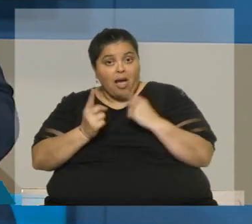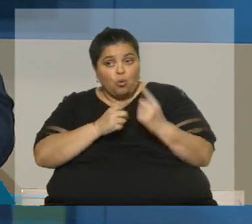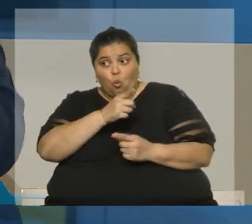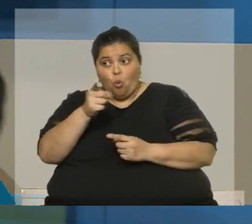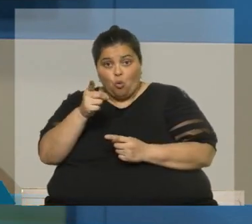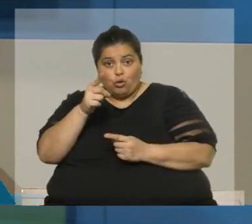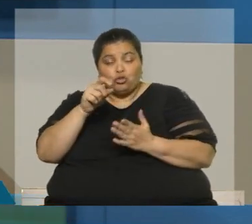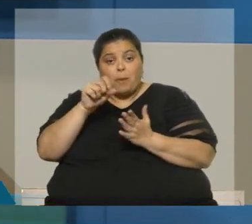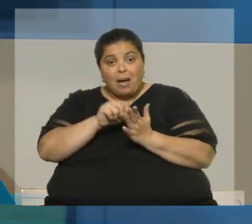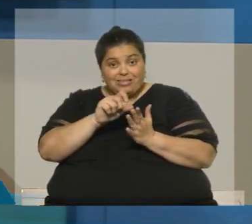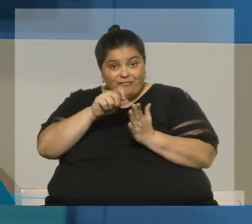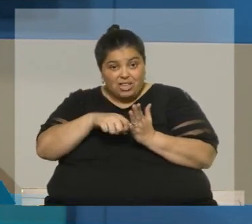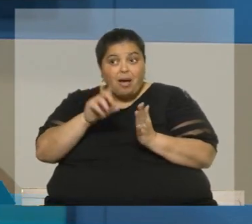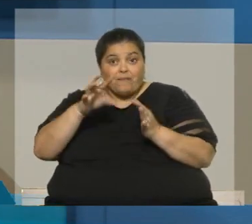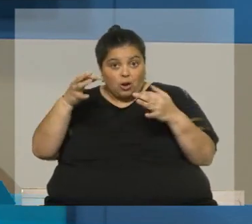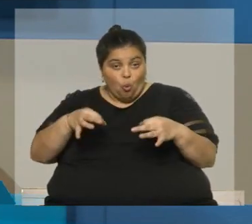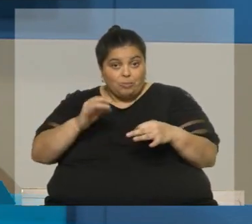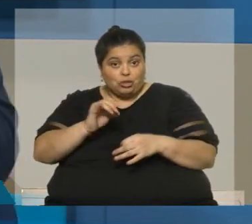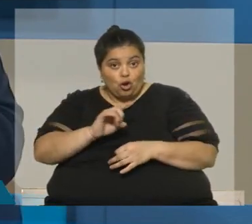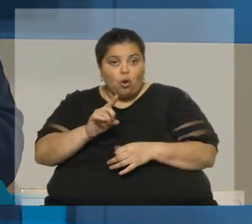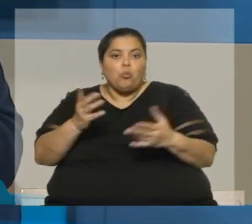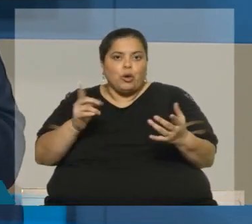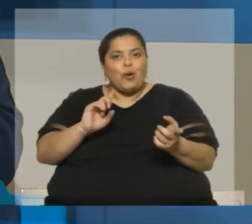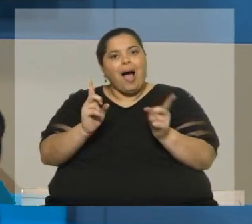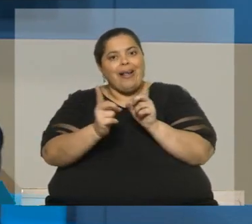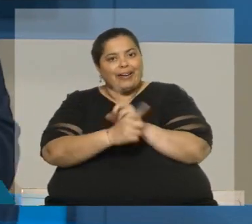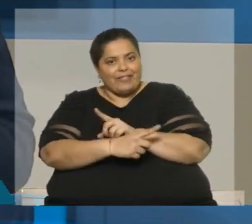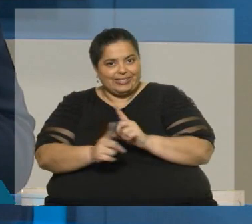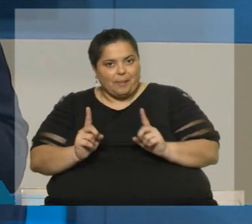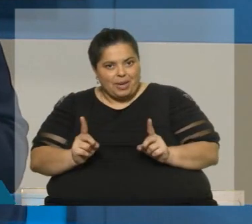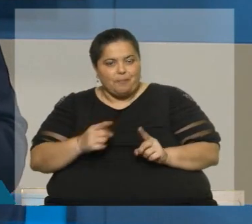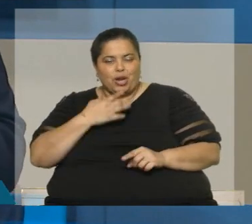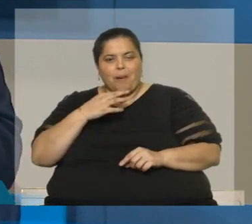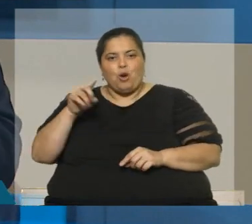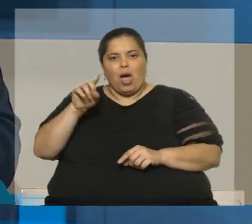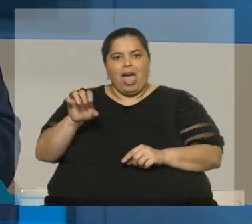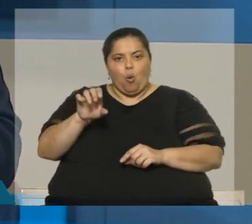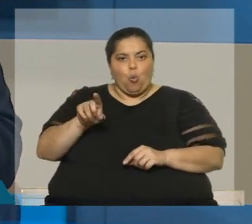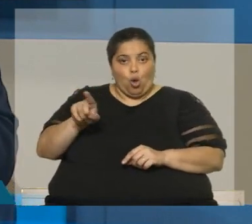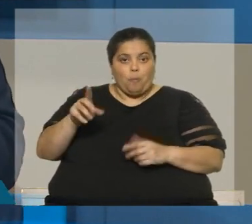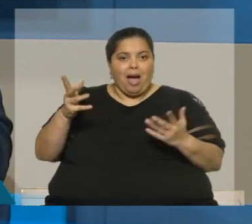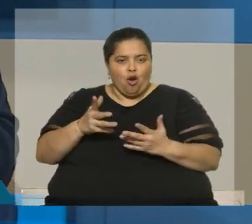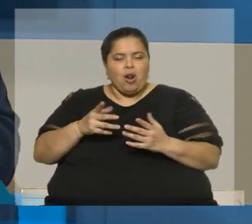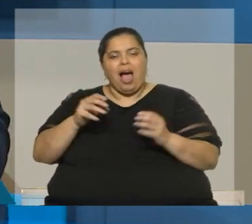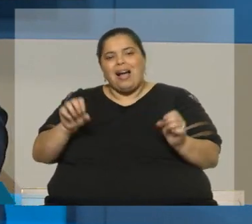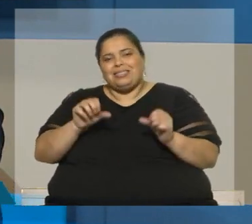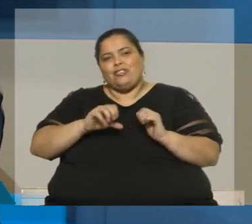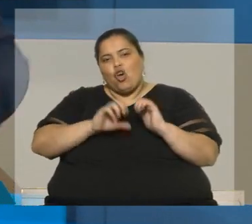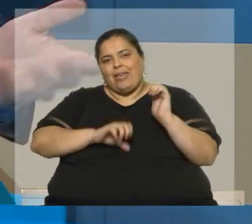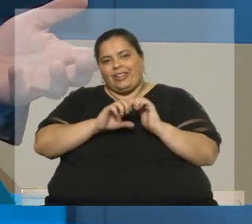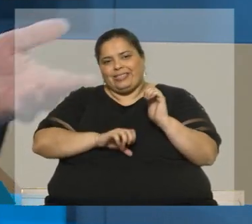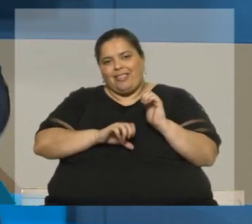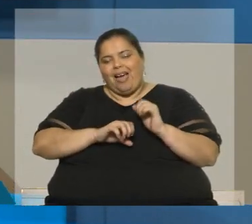a cumplir, pero yo le pondré el senso contrario. Nosotros ahora en Europa estamos produciendo electricidad quemando carbón.